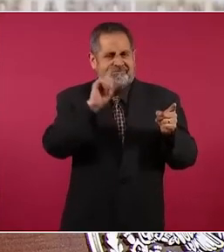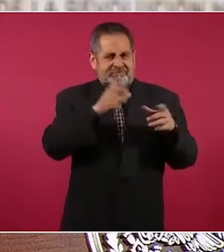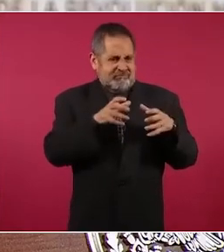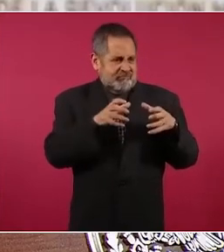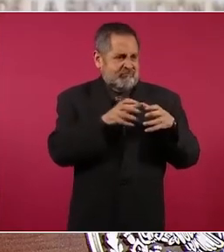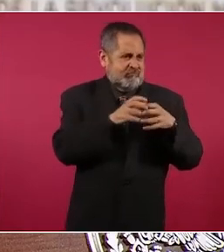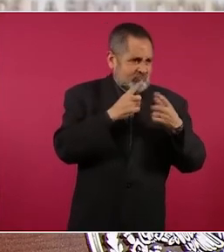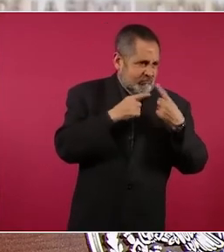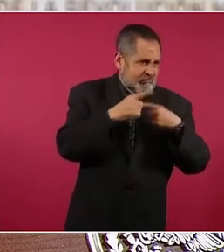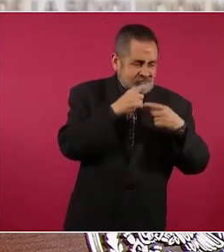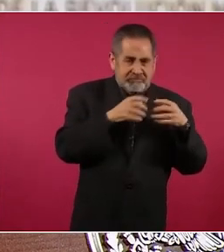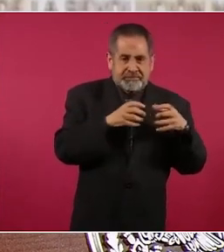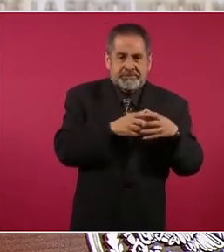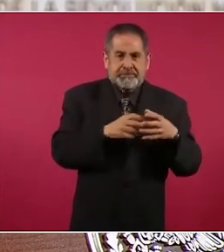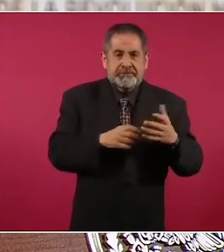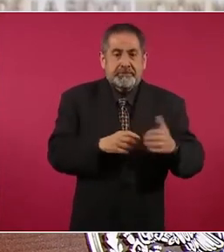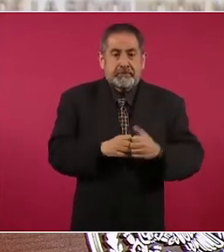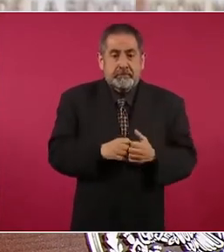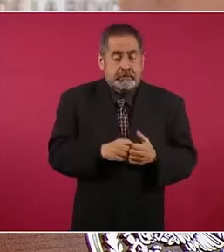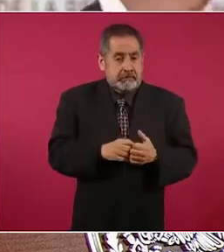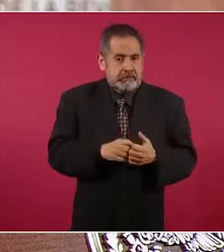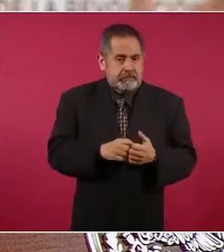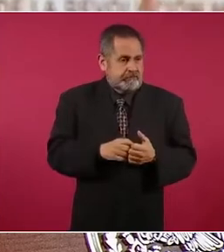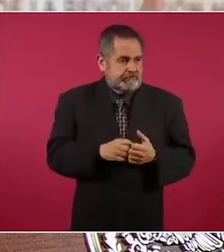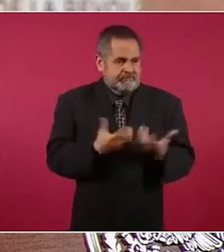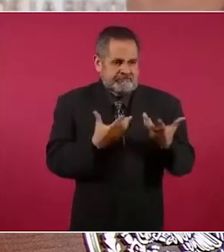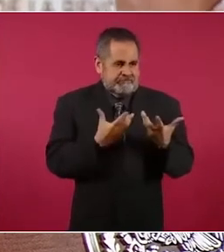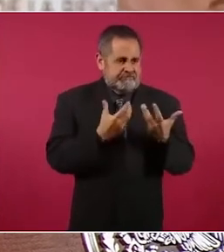se reunieron.